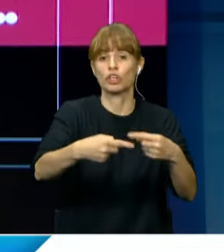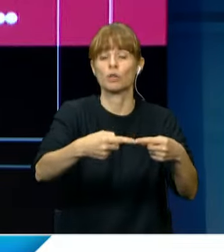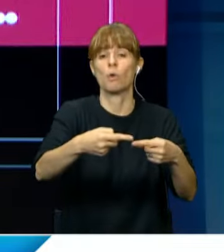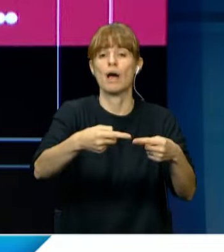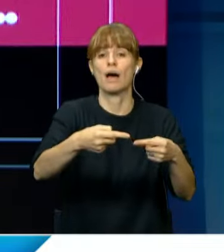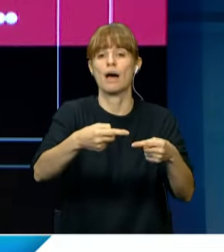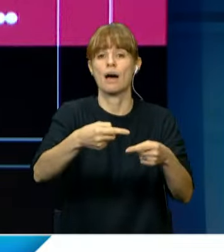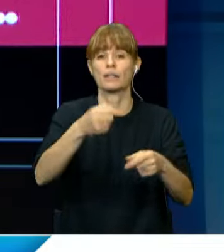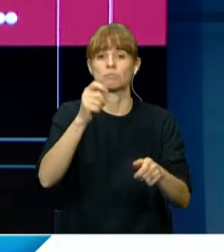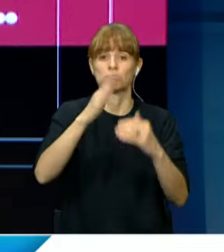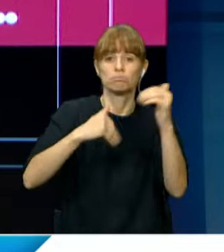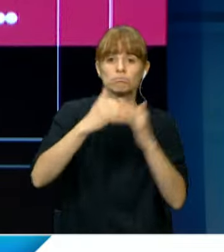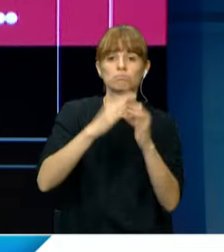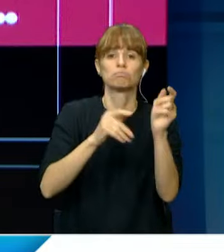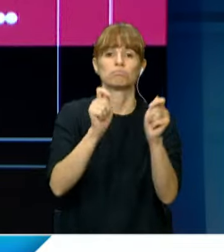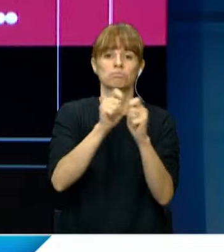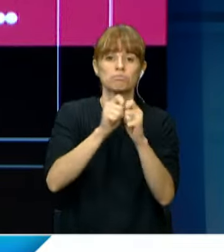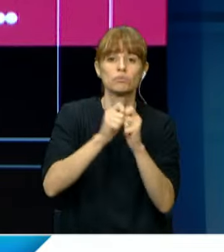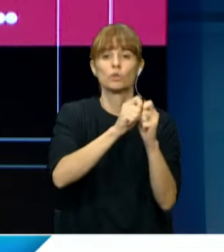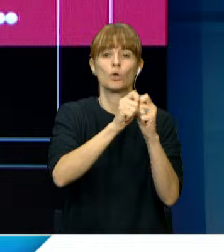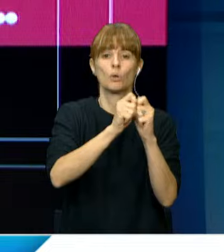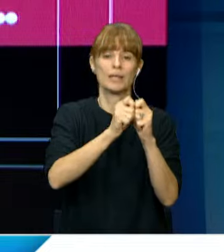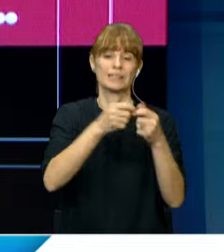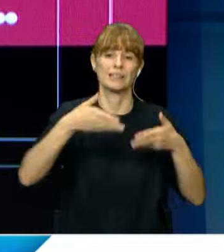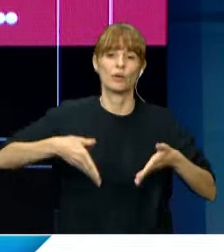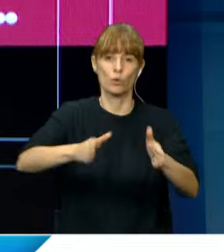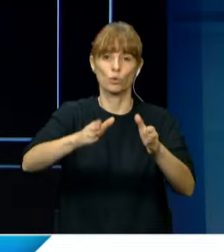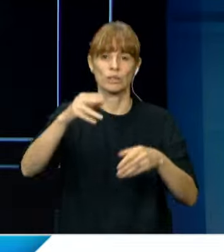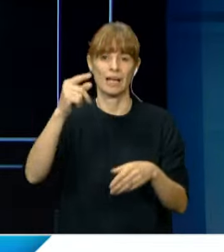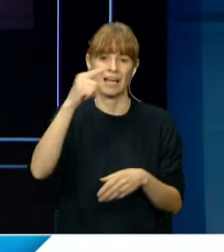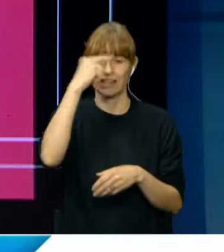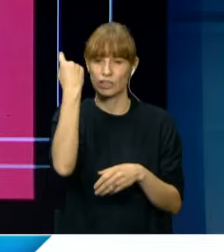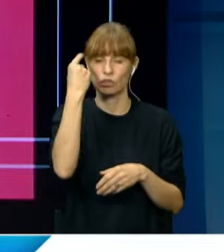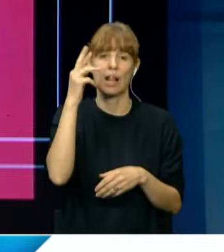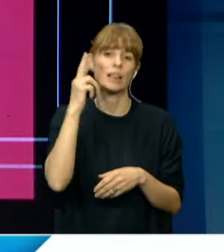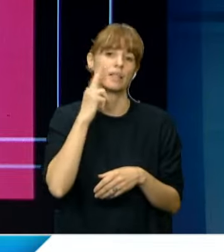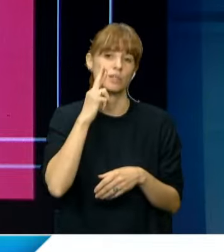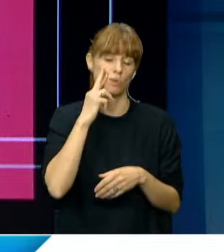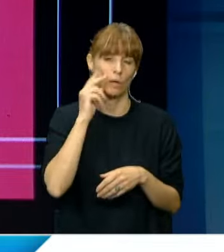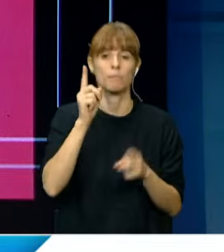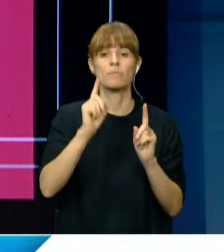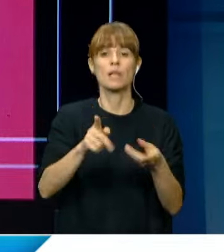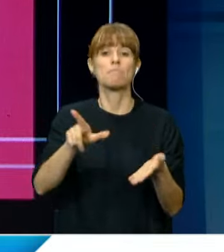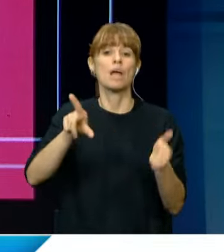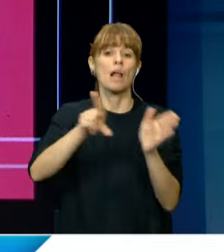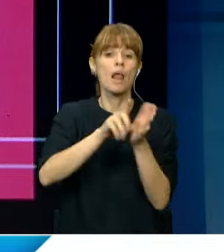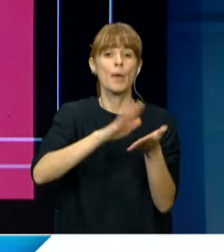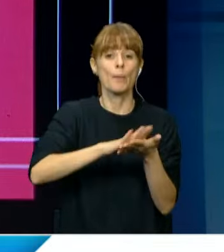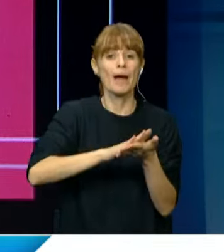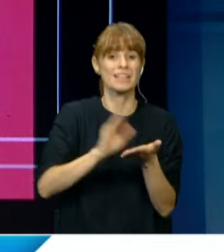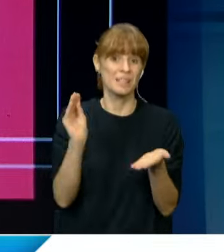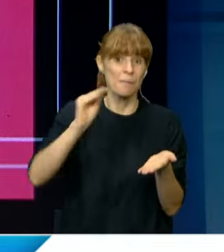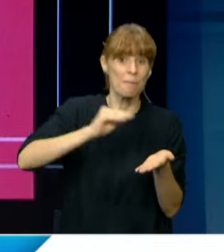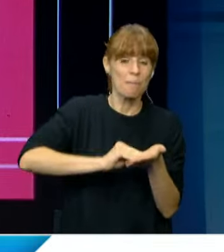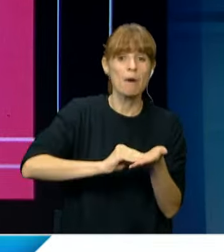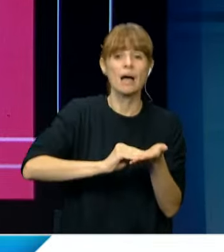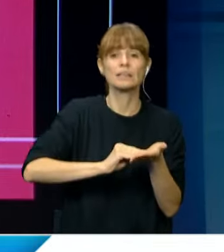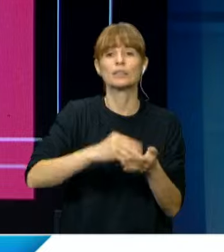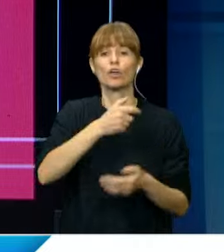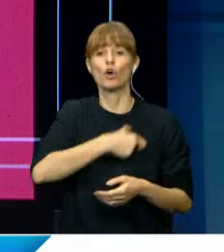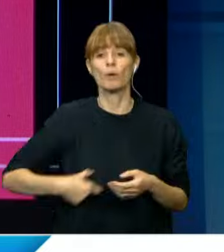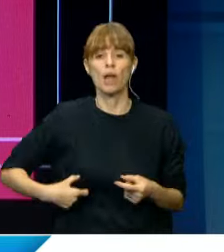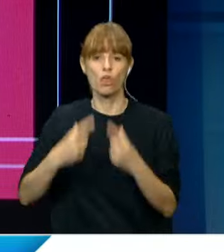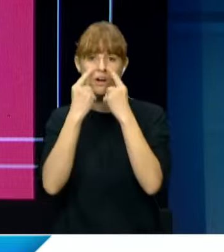Nacional 19 a su provincia. Además de la Ley Bases, los gobernadores también plantearon reclamos con la